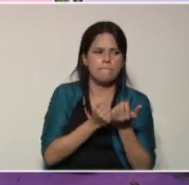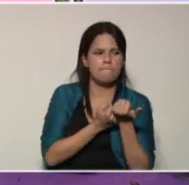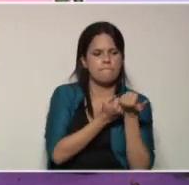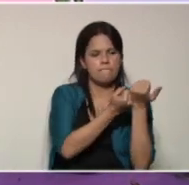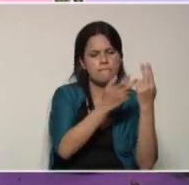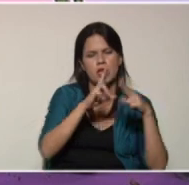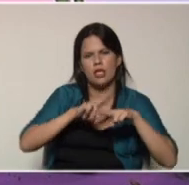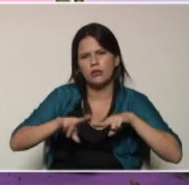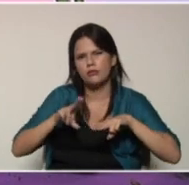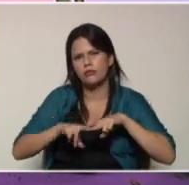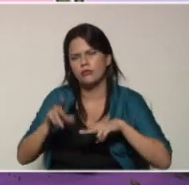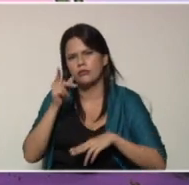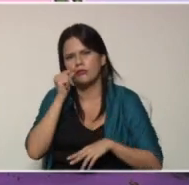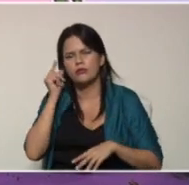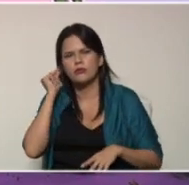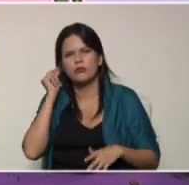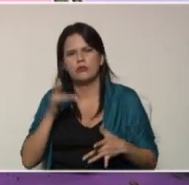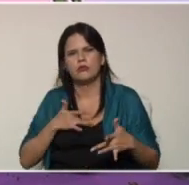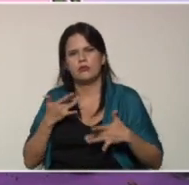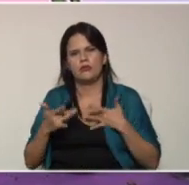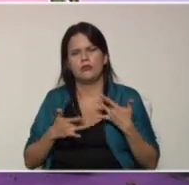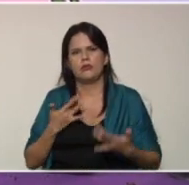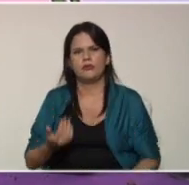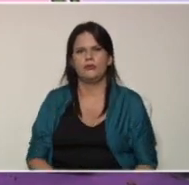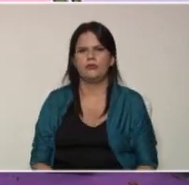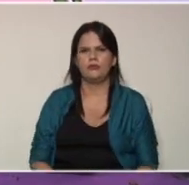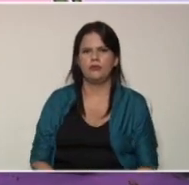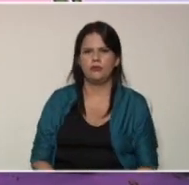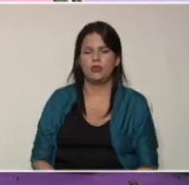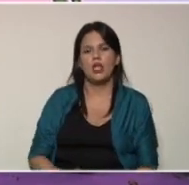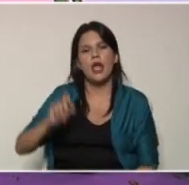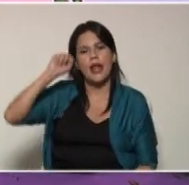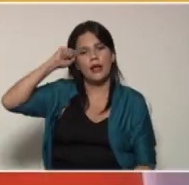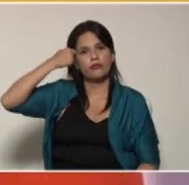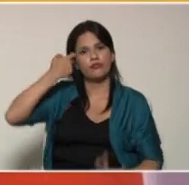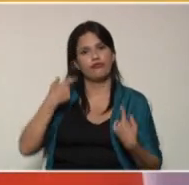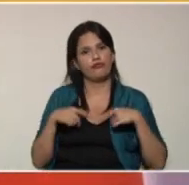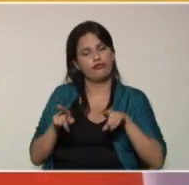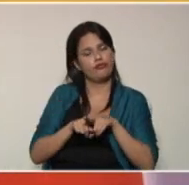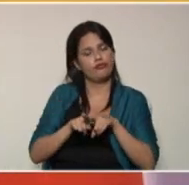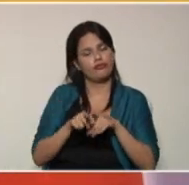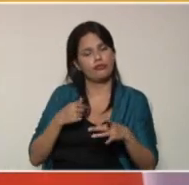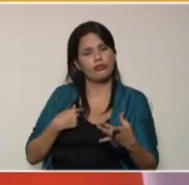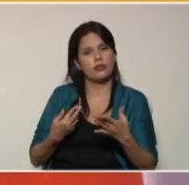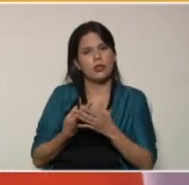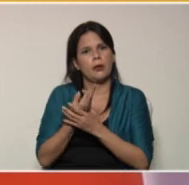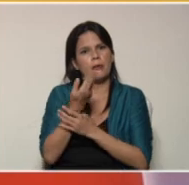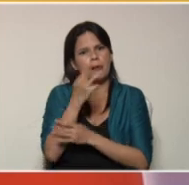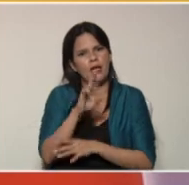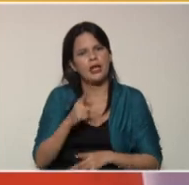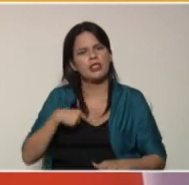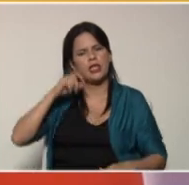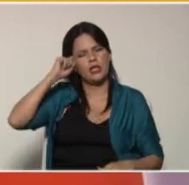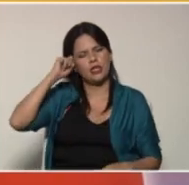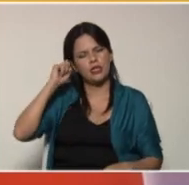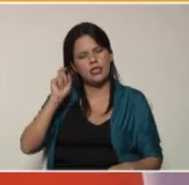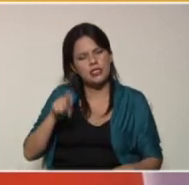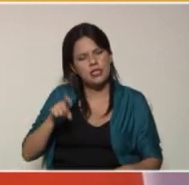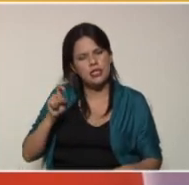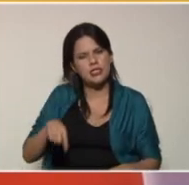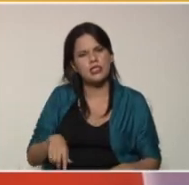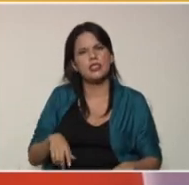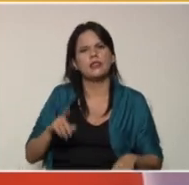y a los niños en sus actividades muy bien Hayler recordemos también que esas planticas requieren diariamente o cada